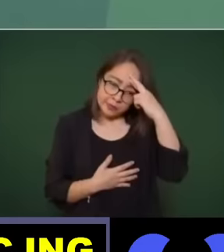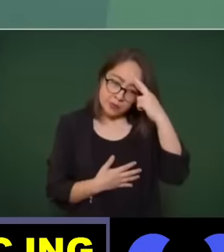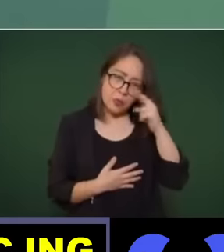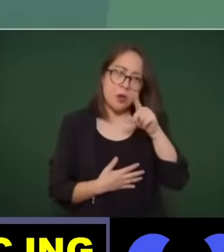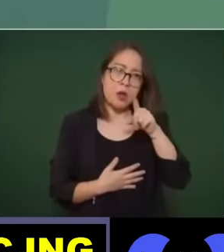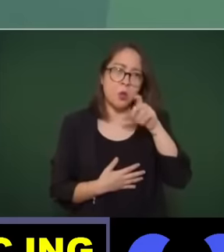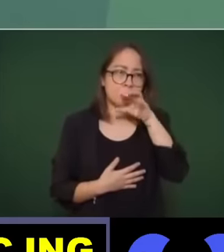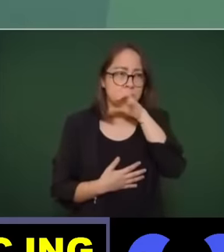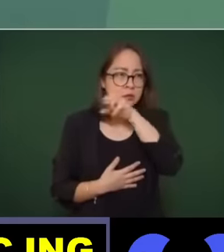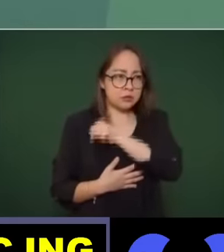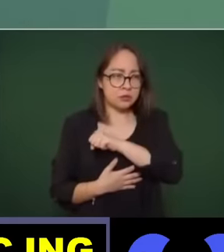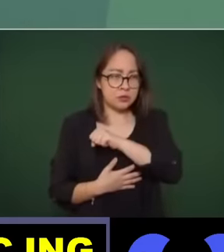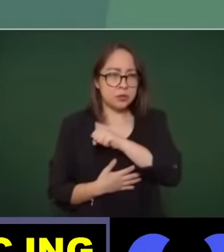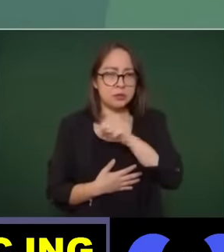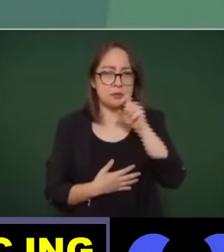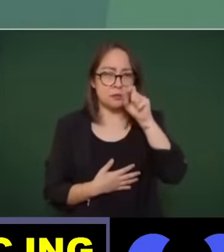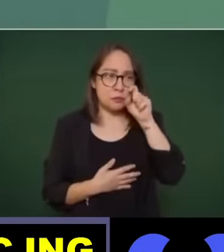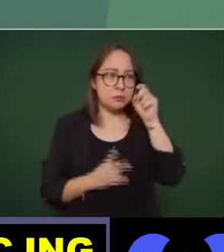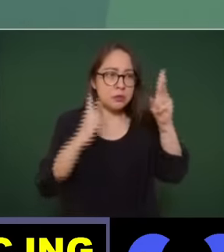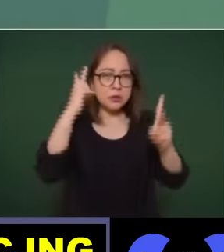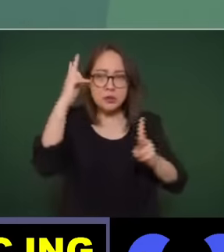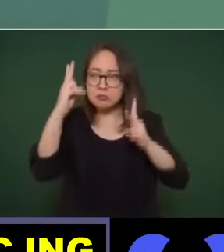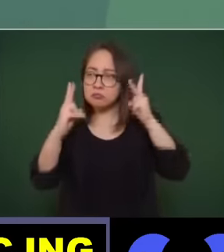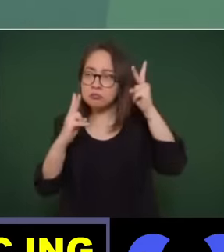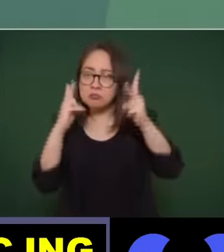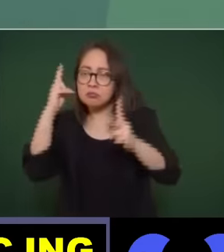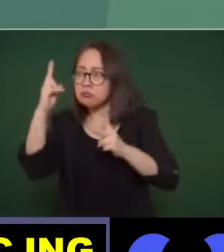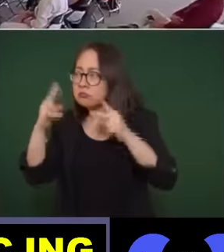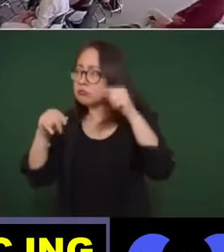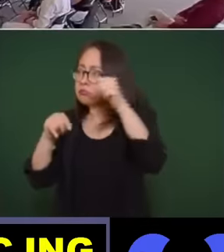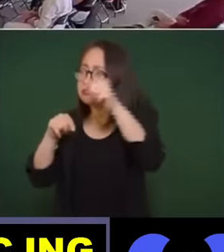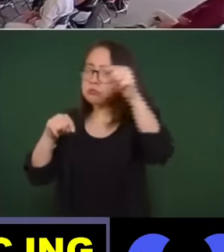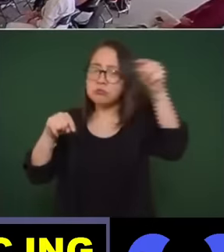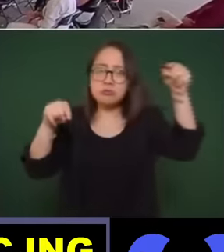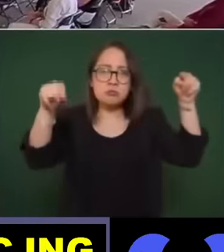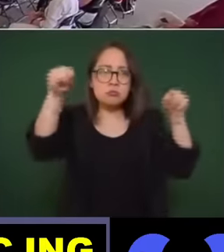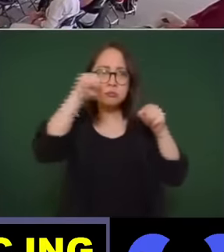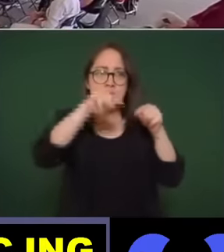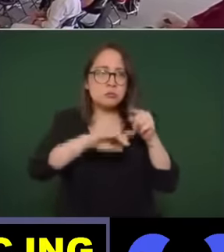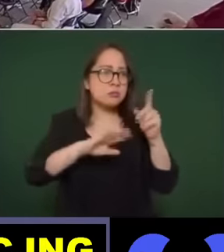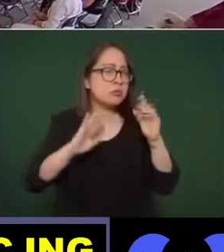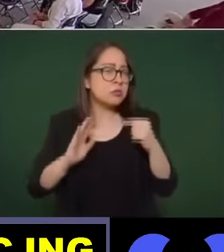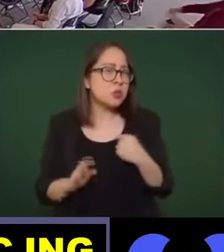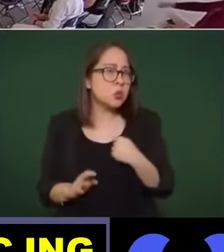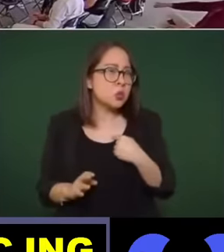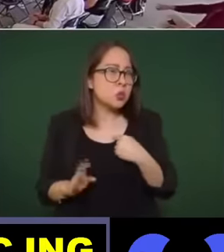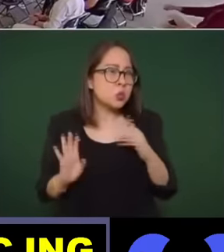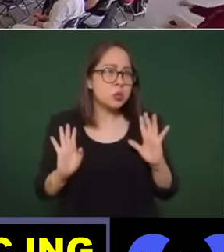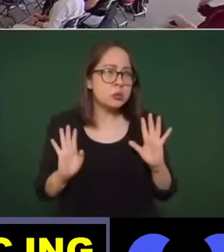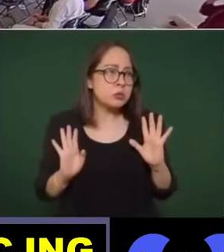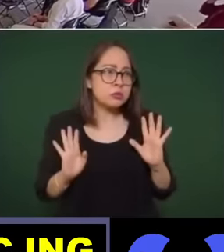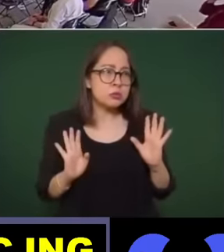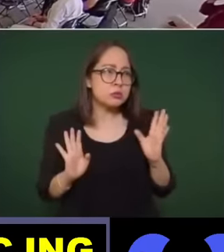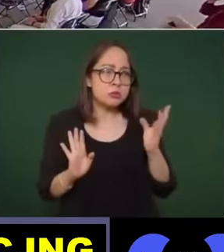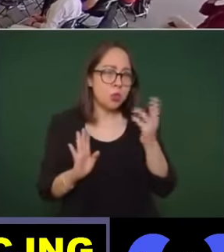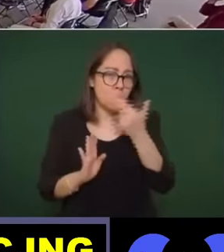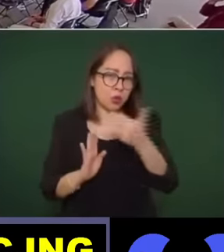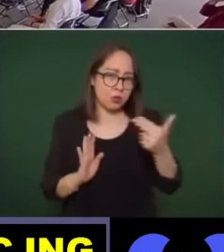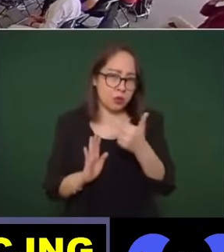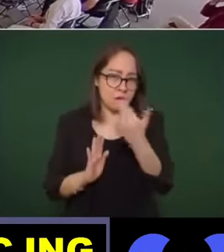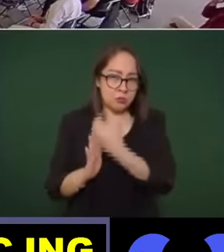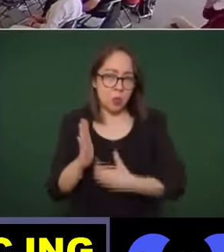Aguascalientes ya estaba yo este en la habitación del hotel